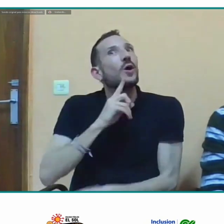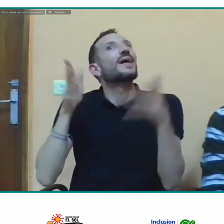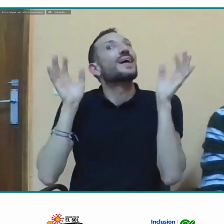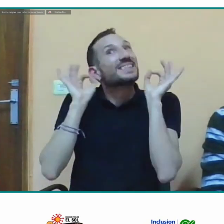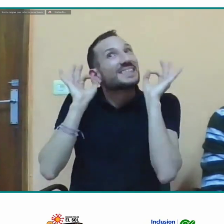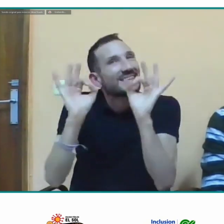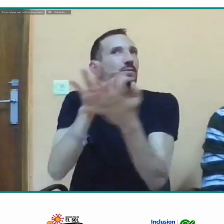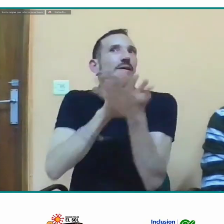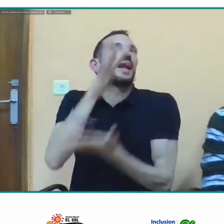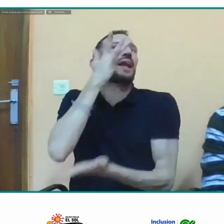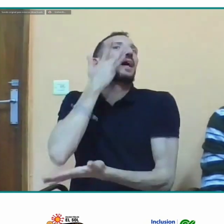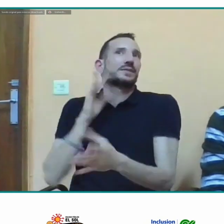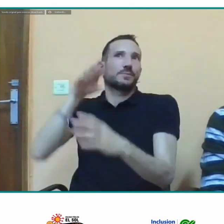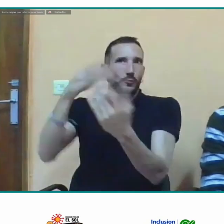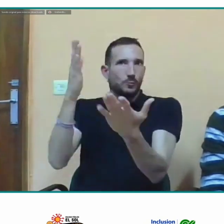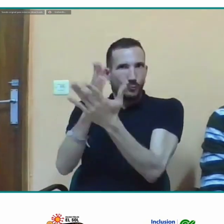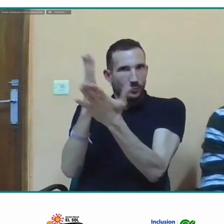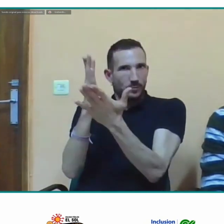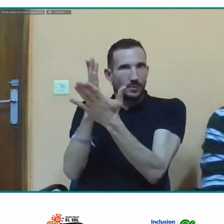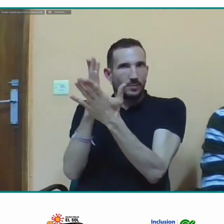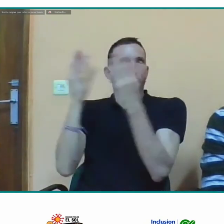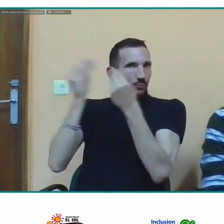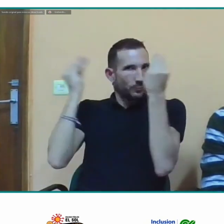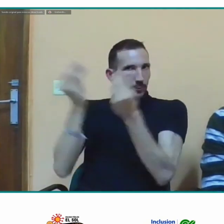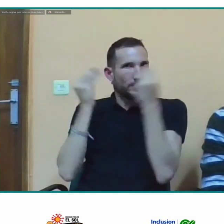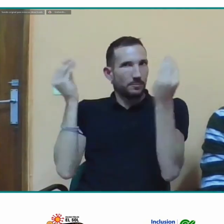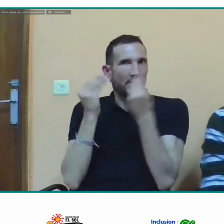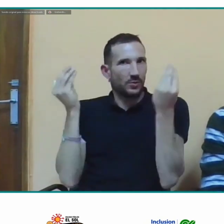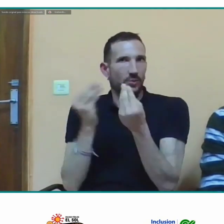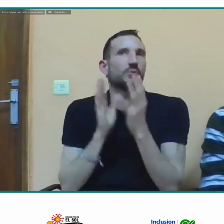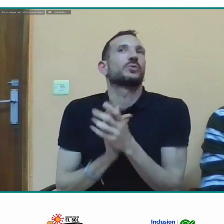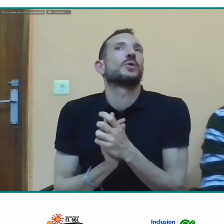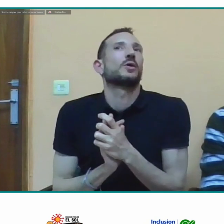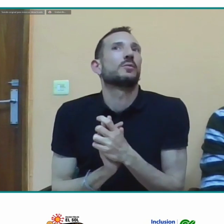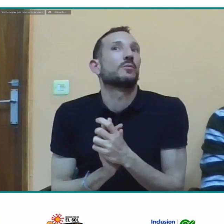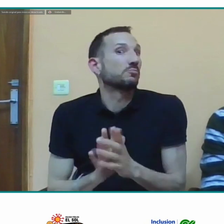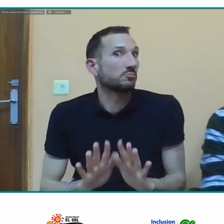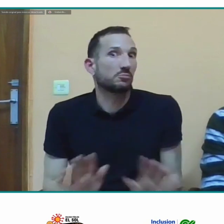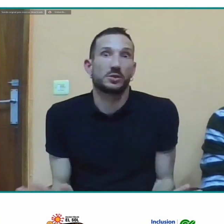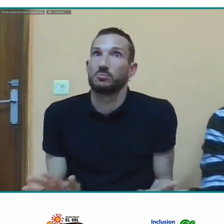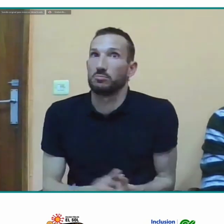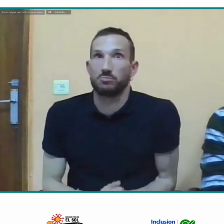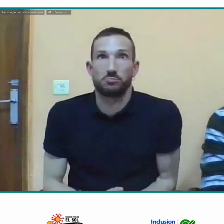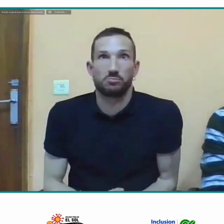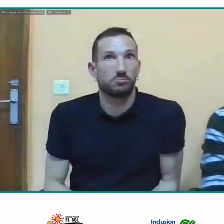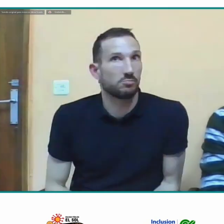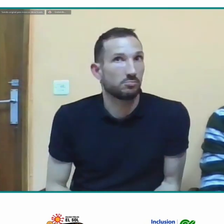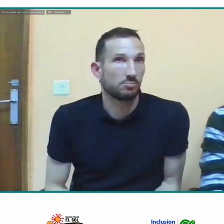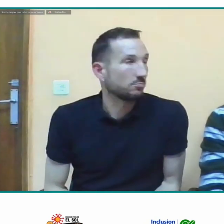pero sí es reconocida tanto por la comunidad sorda como por la comunidad de Madrid